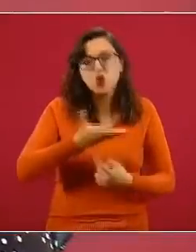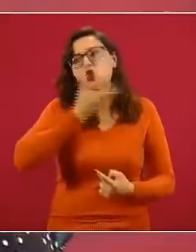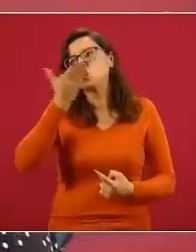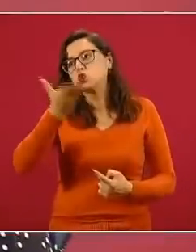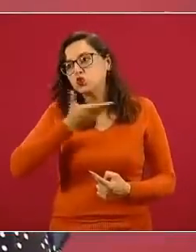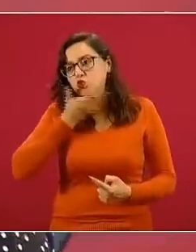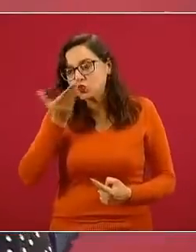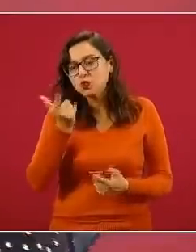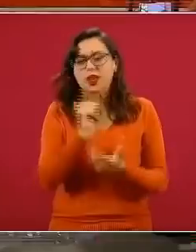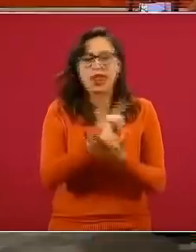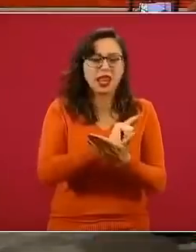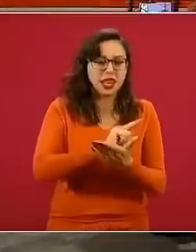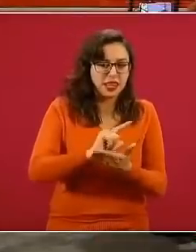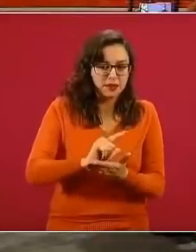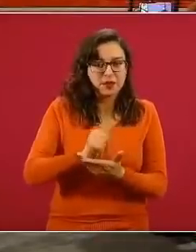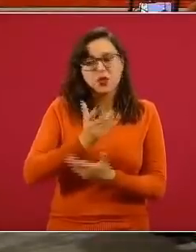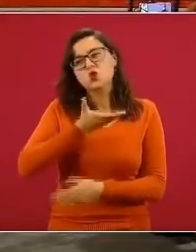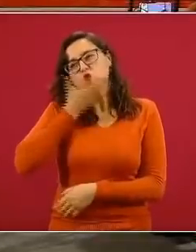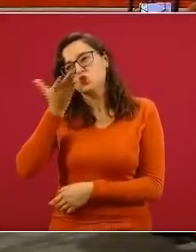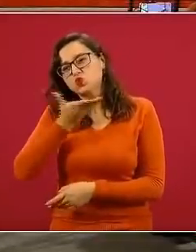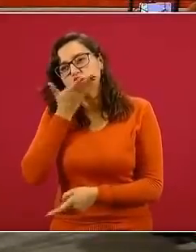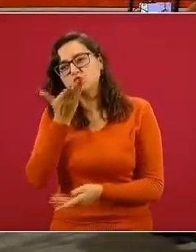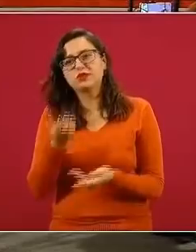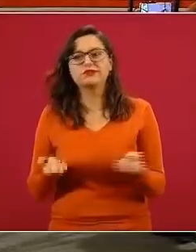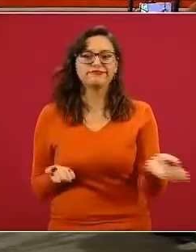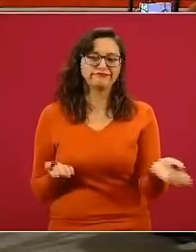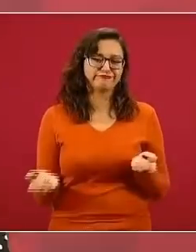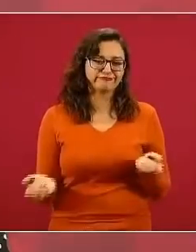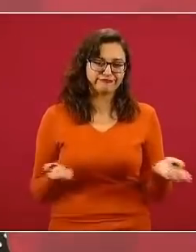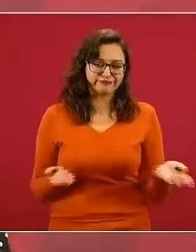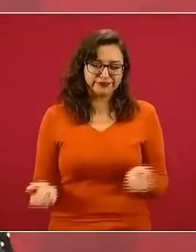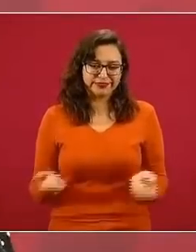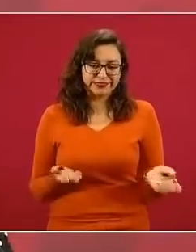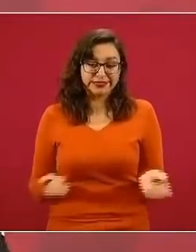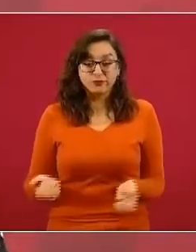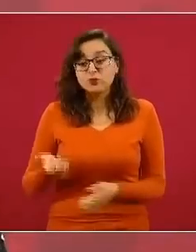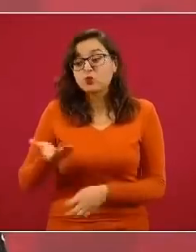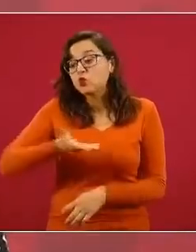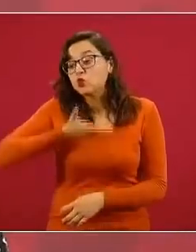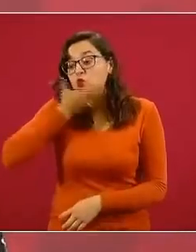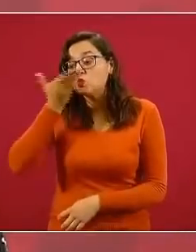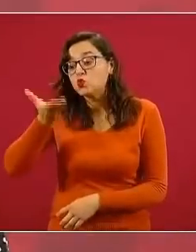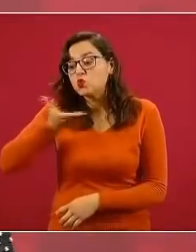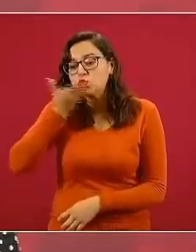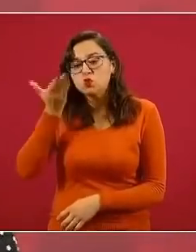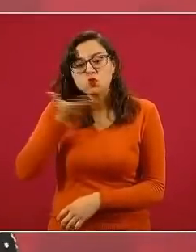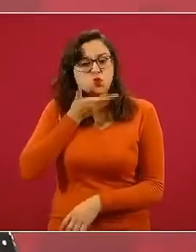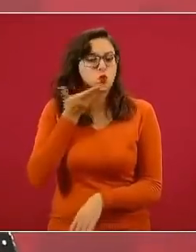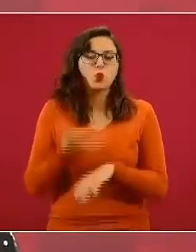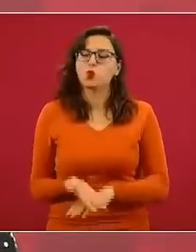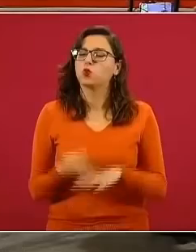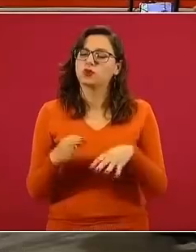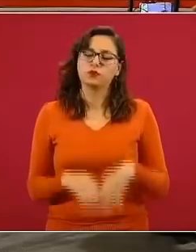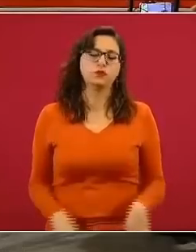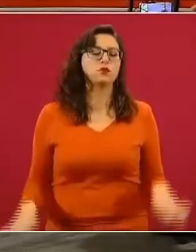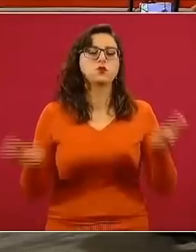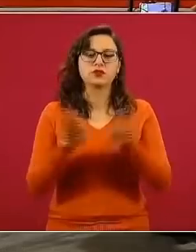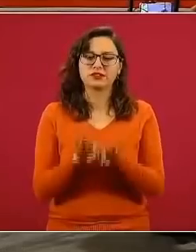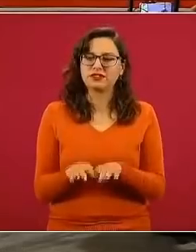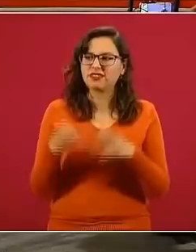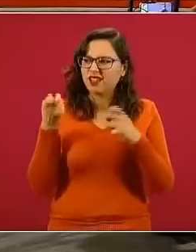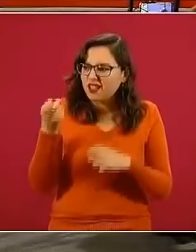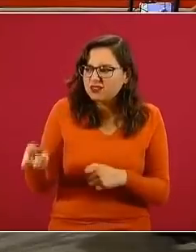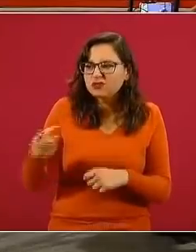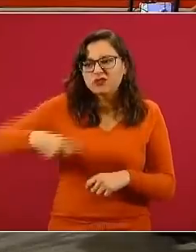la higiene, la limpieza y la actividad física. O palabra hábitos es clave en esta asignatura. ¿Cómo desarrollar esos